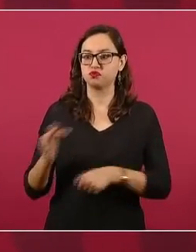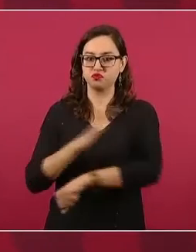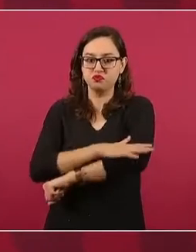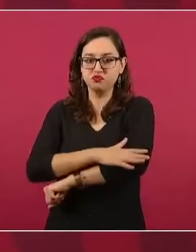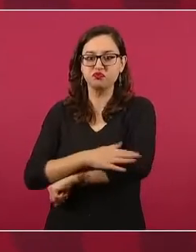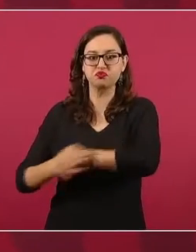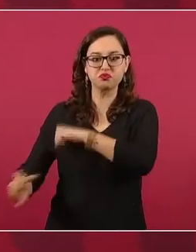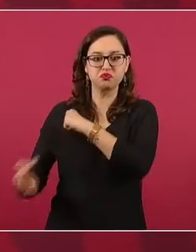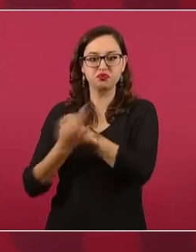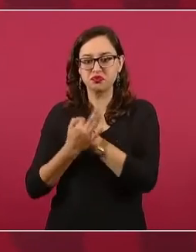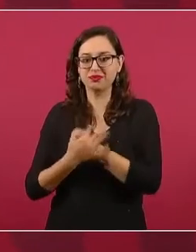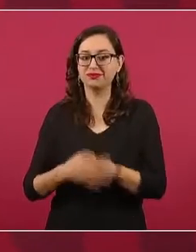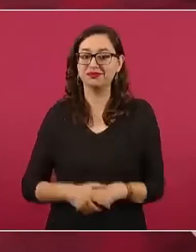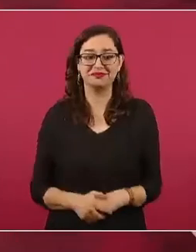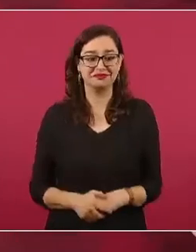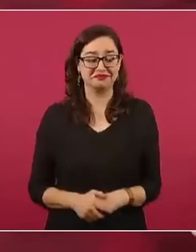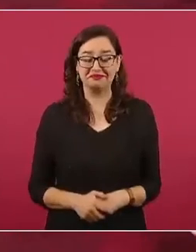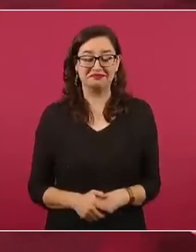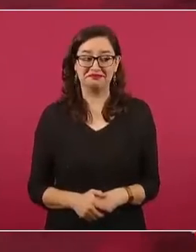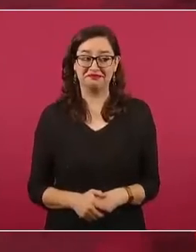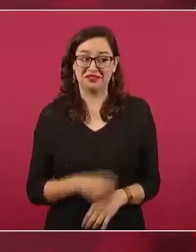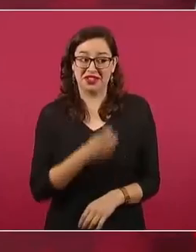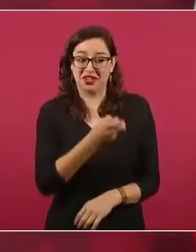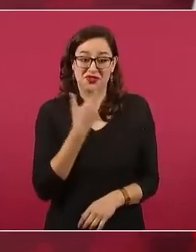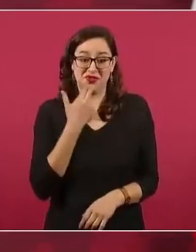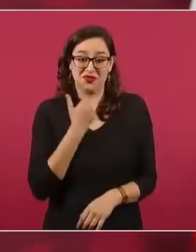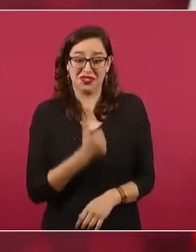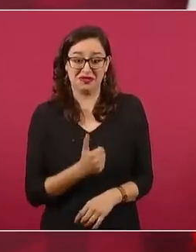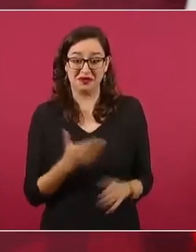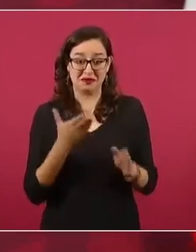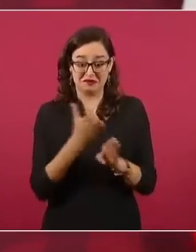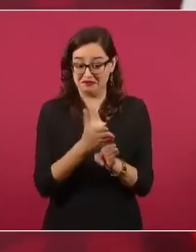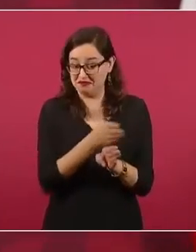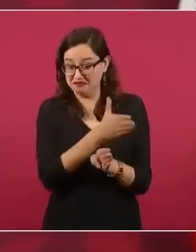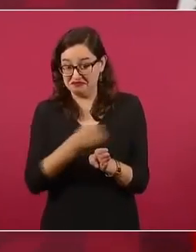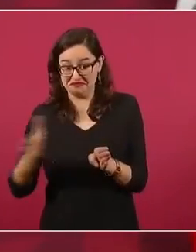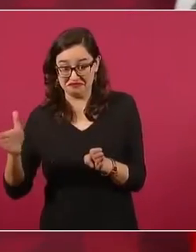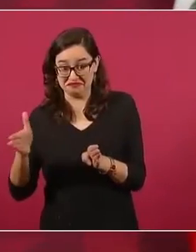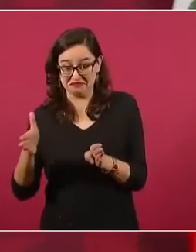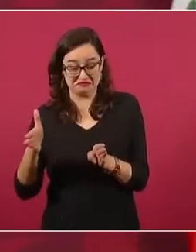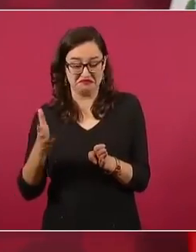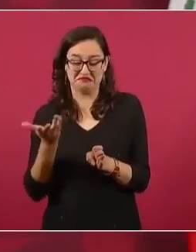No, eso ya no sirve para nada, al contrario,